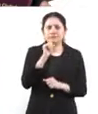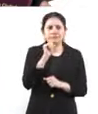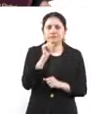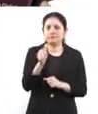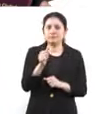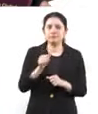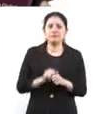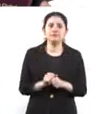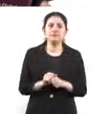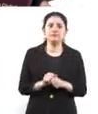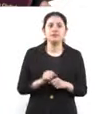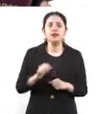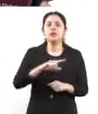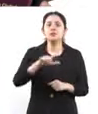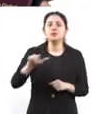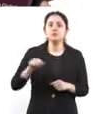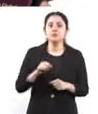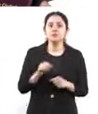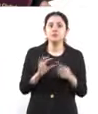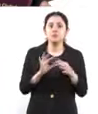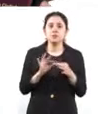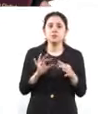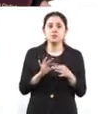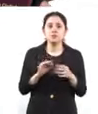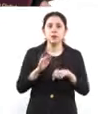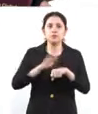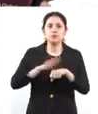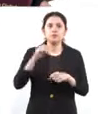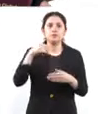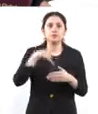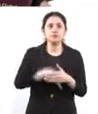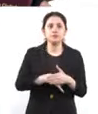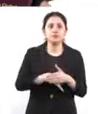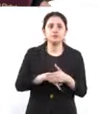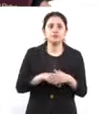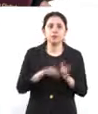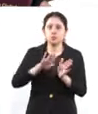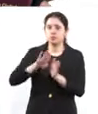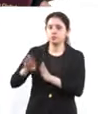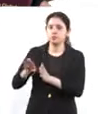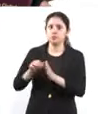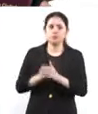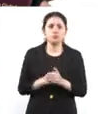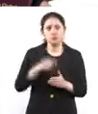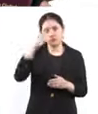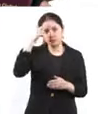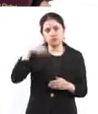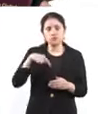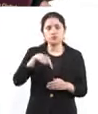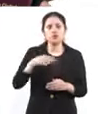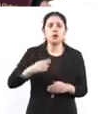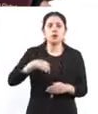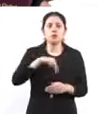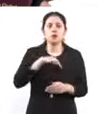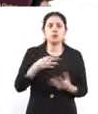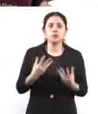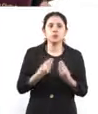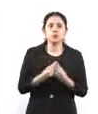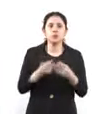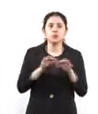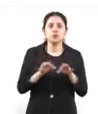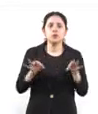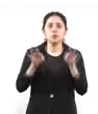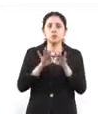Más adelante explicaremos cómo es, pero bueno, para nosotros es muy importante presentarla y comentar que esto es parte de una